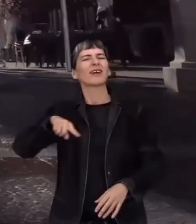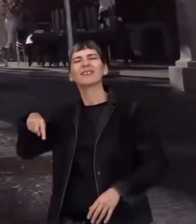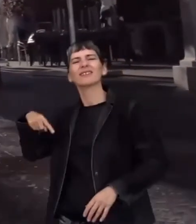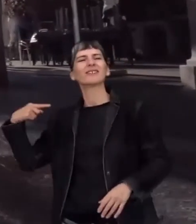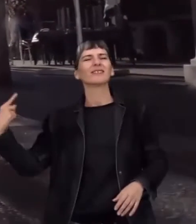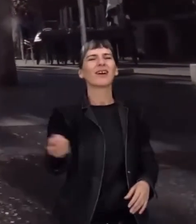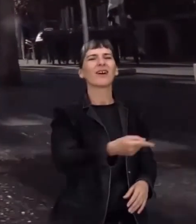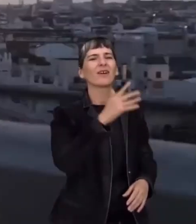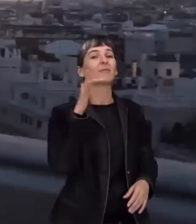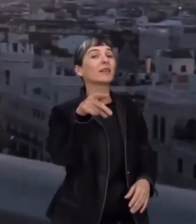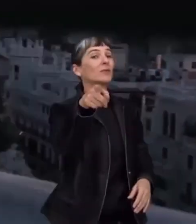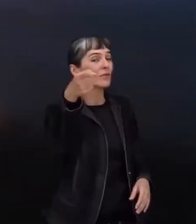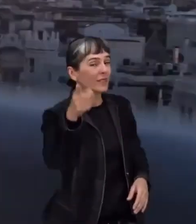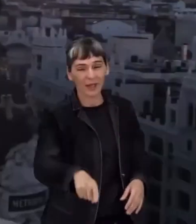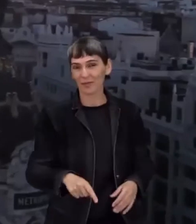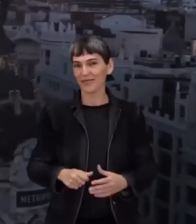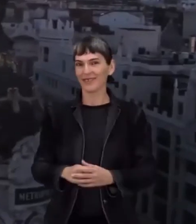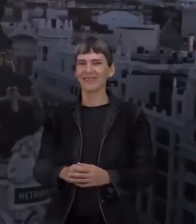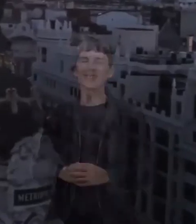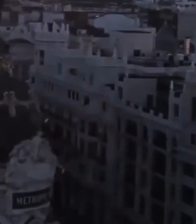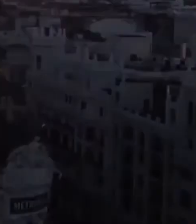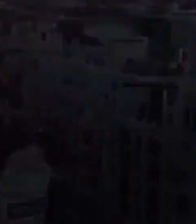también preparadas para ti